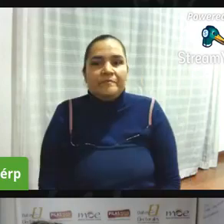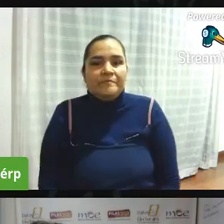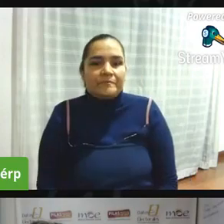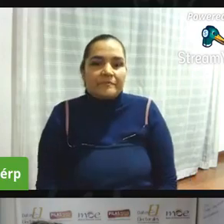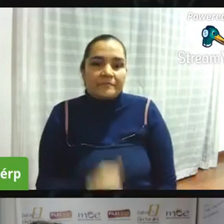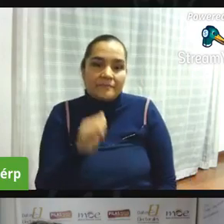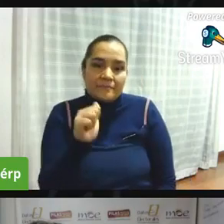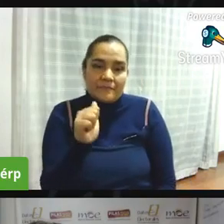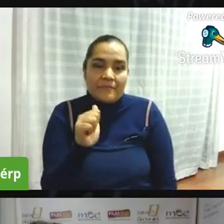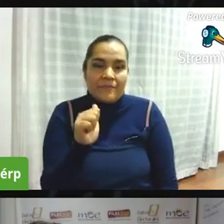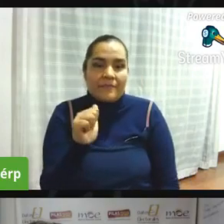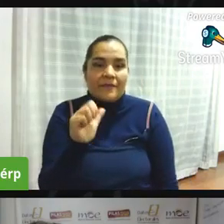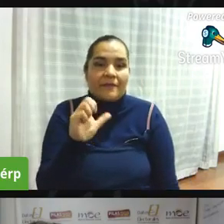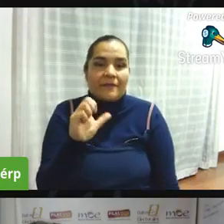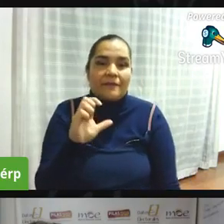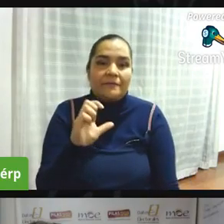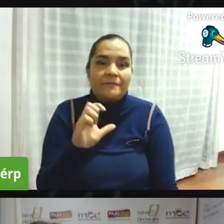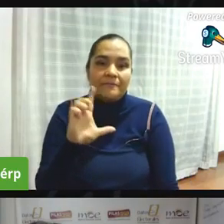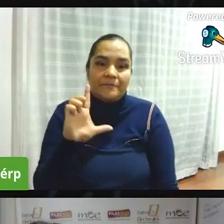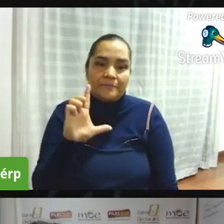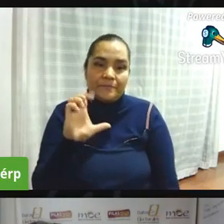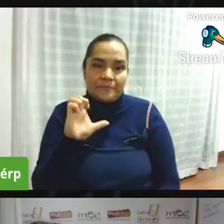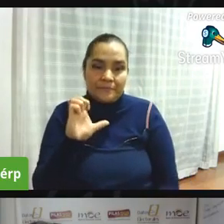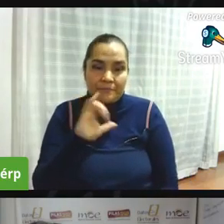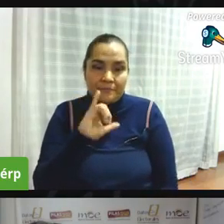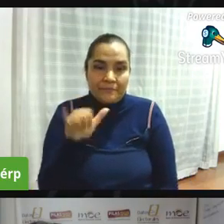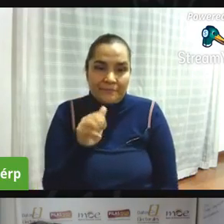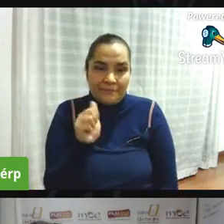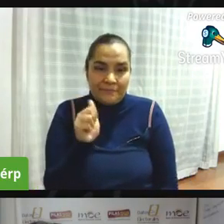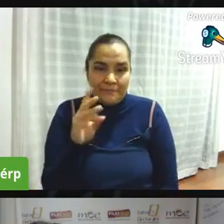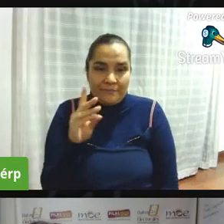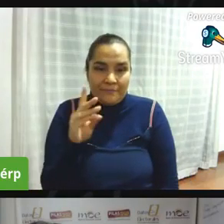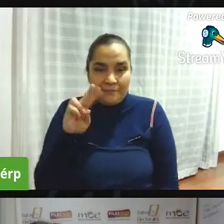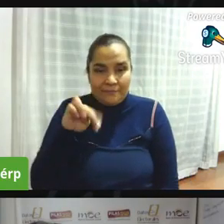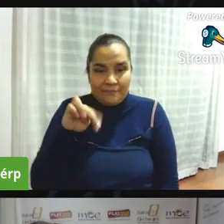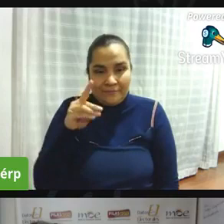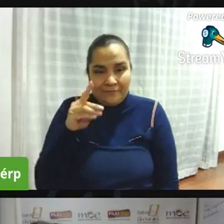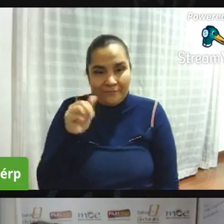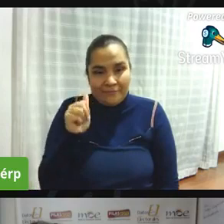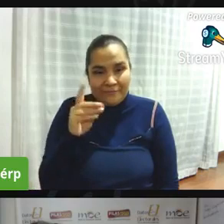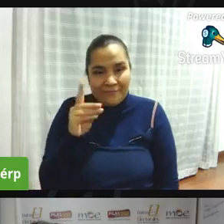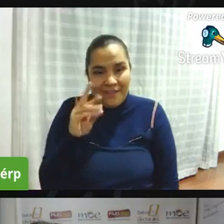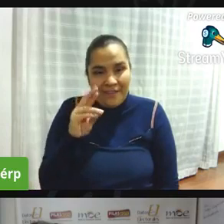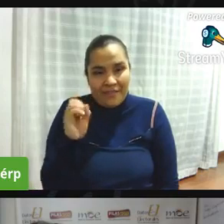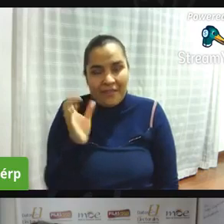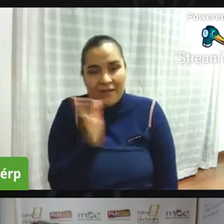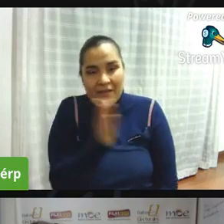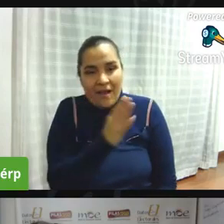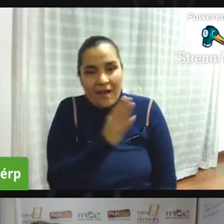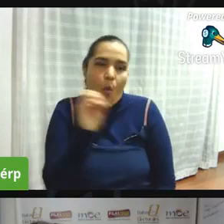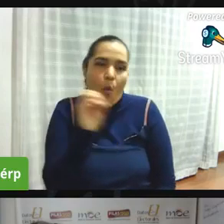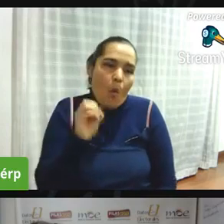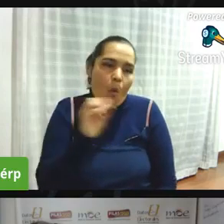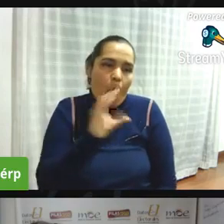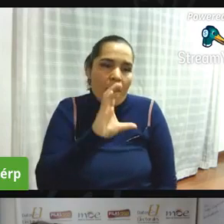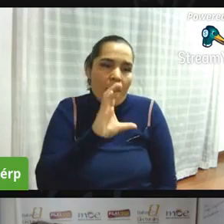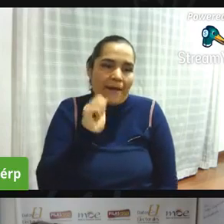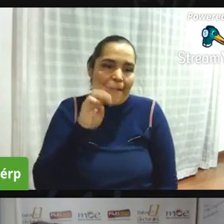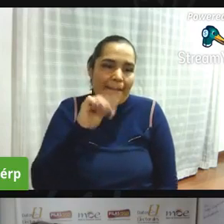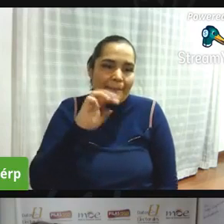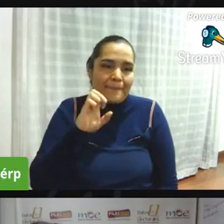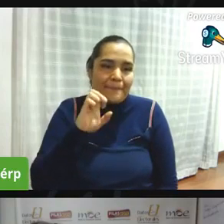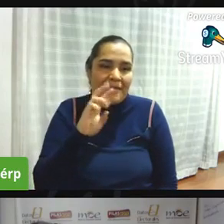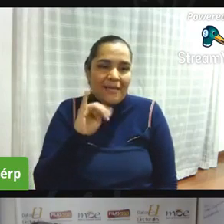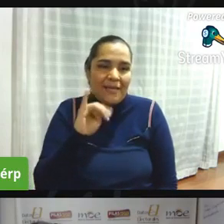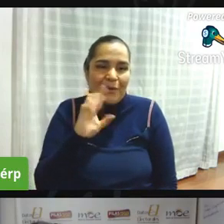también camilo pues pueden brindarnos una conclusión desde pilas con el voto para todas las personas que se